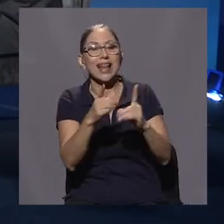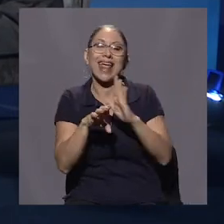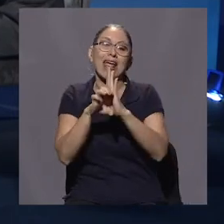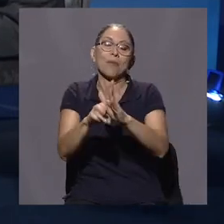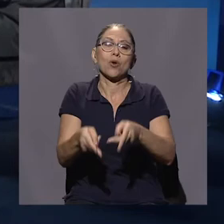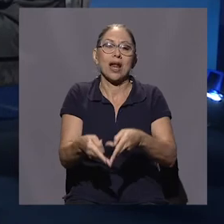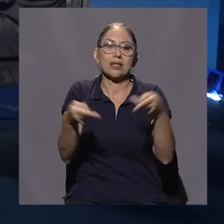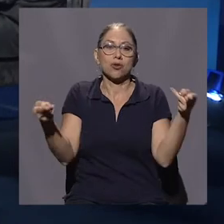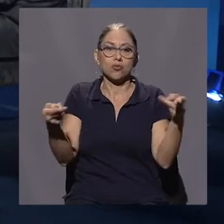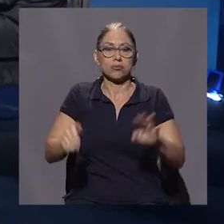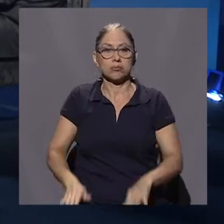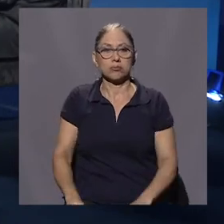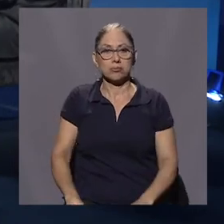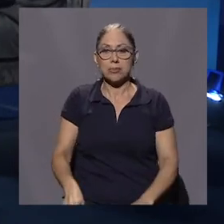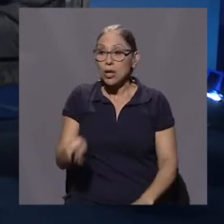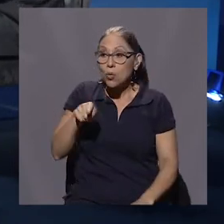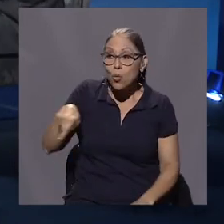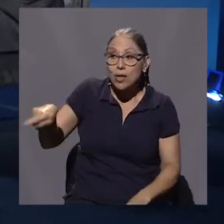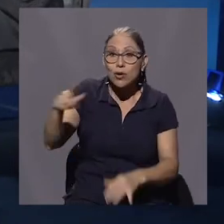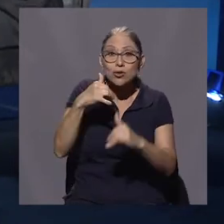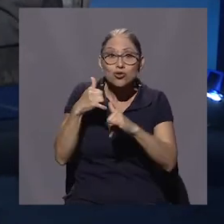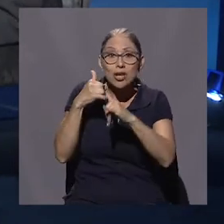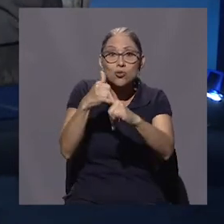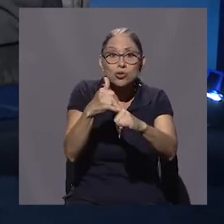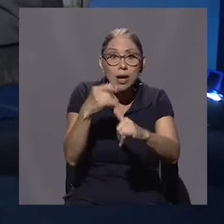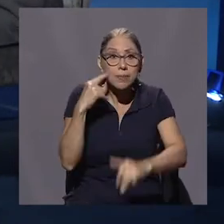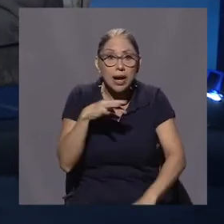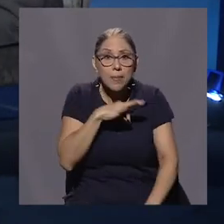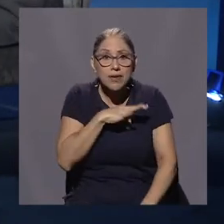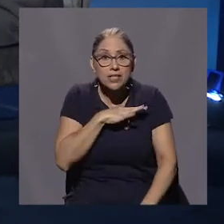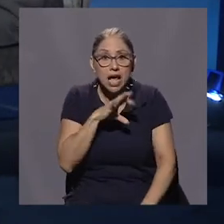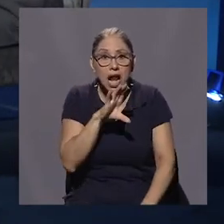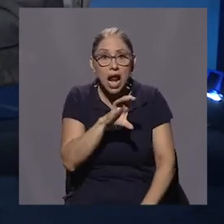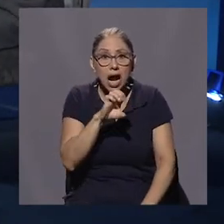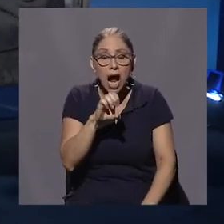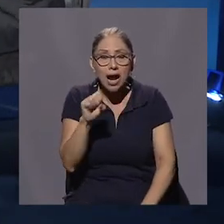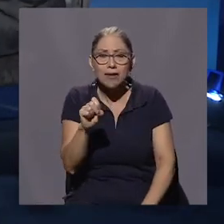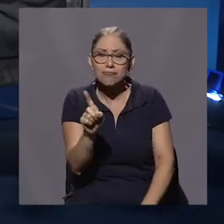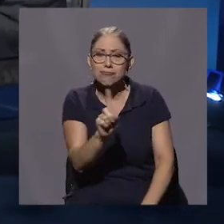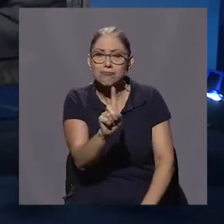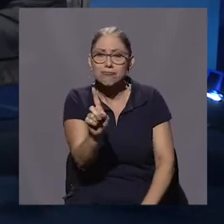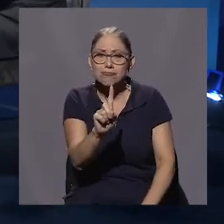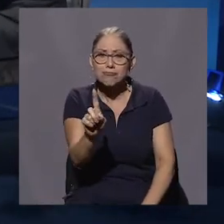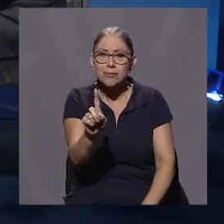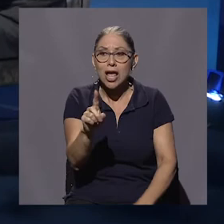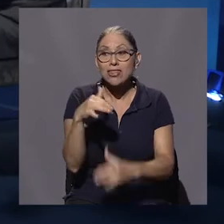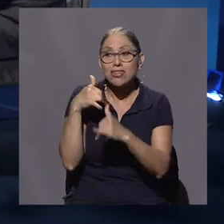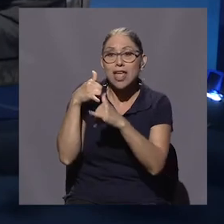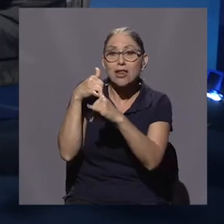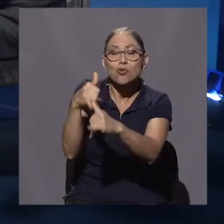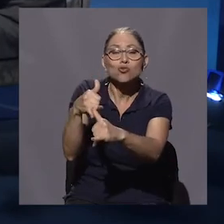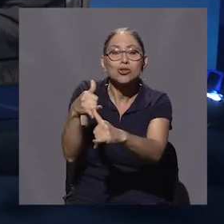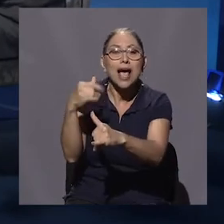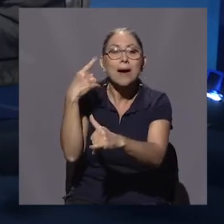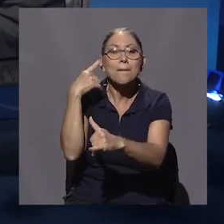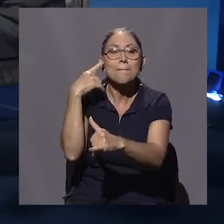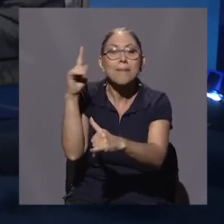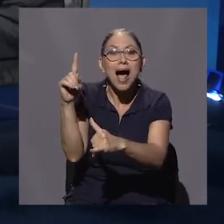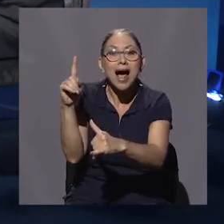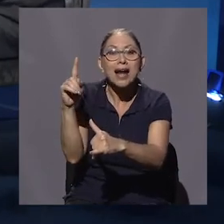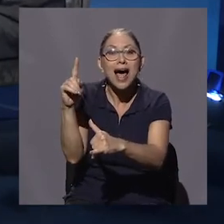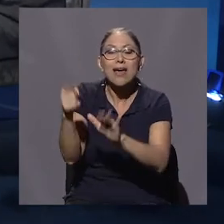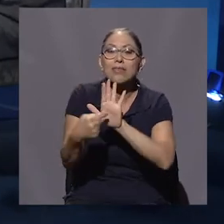Y cuando hacen esas denuncias, no lo hacen para beneficiar a la caja, sino para denunciando la